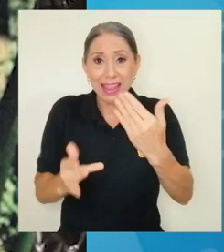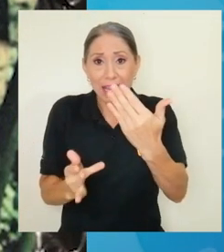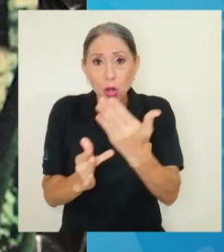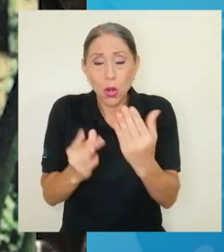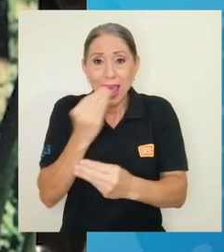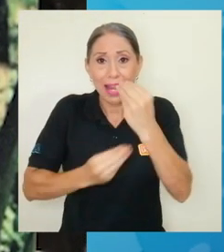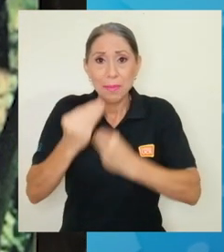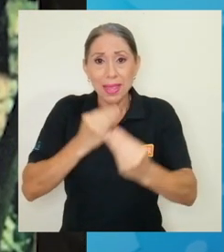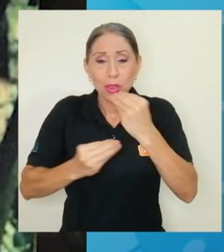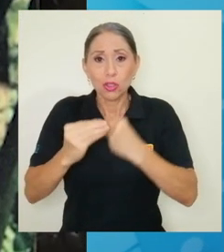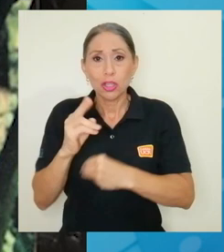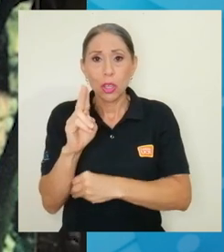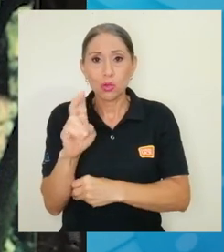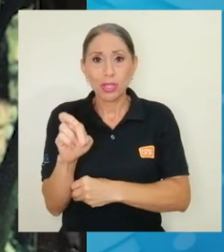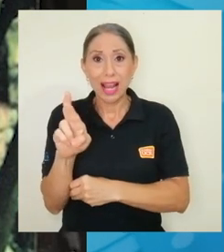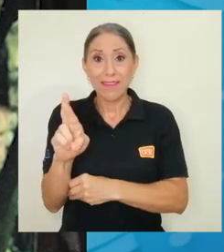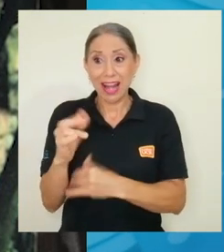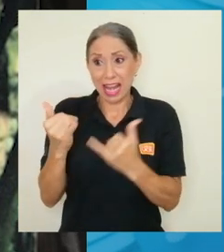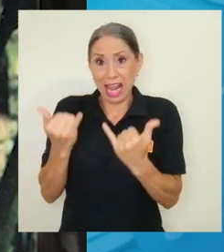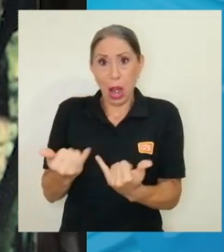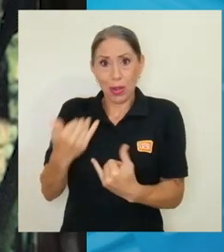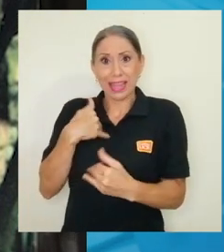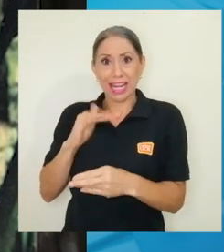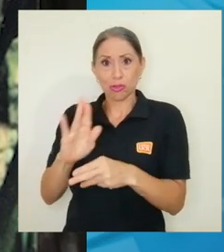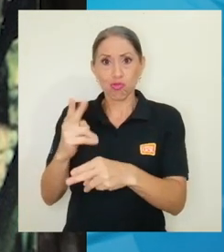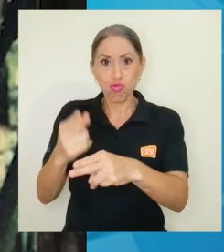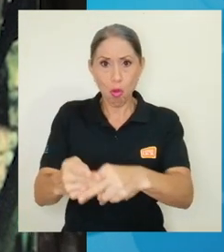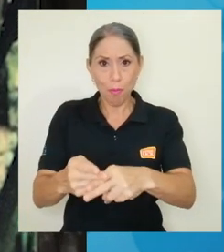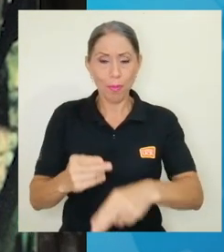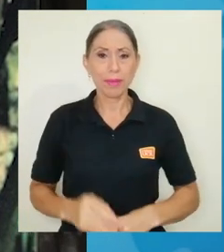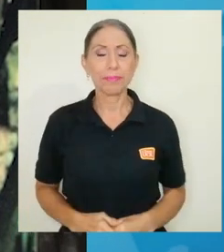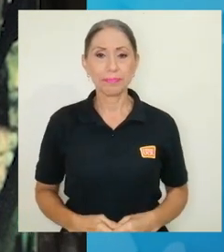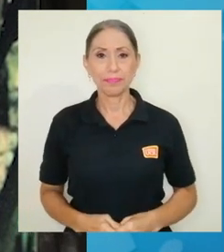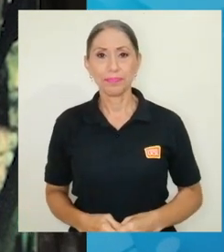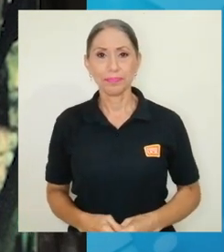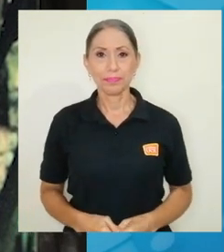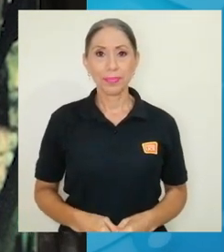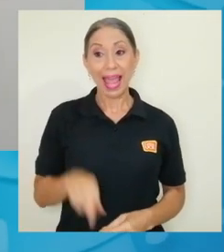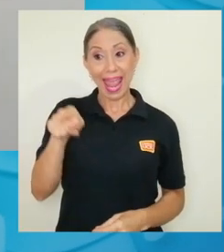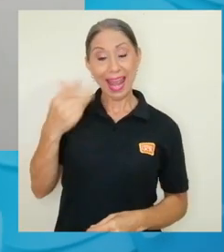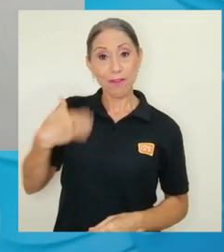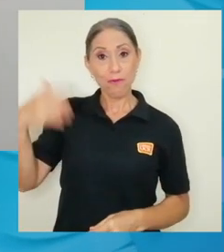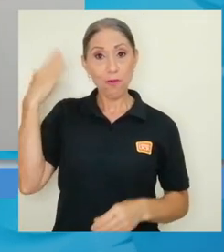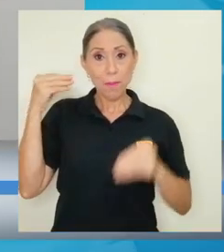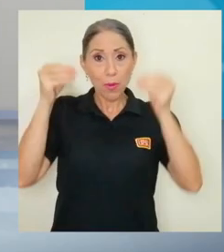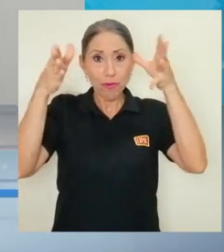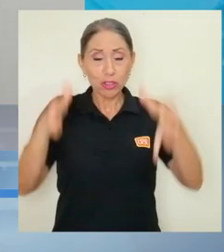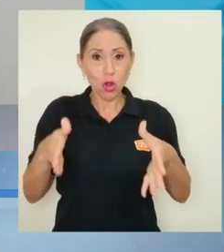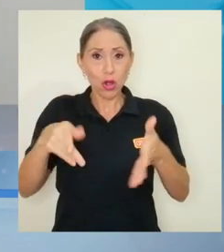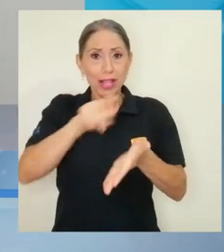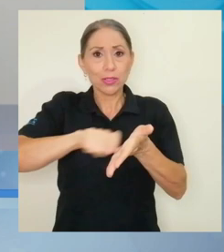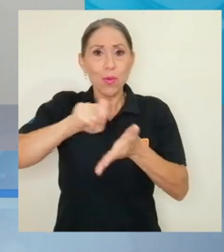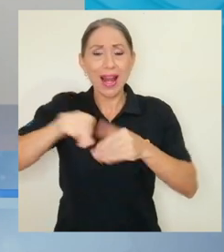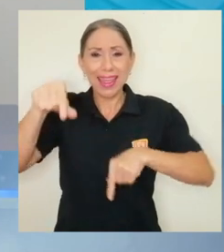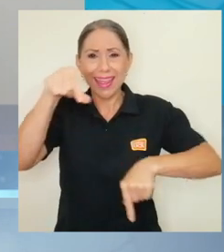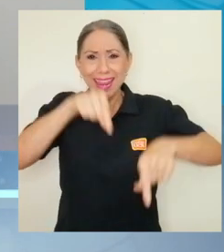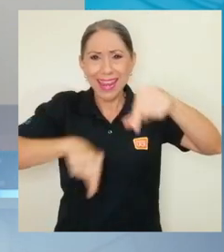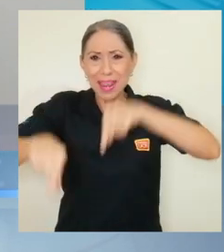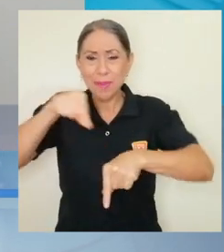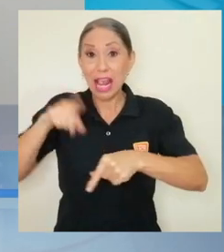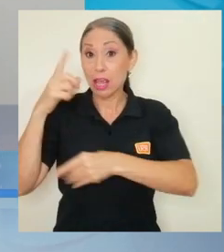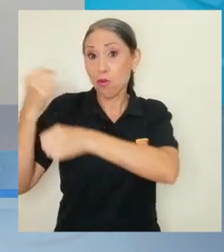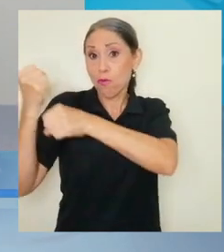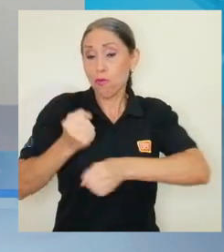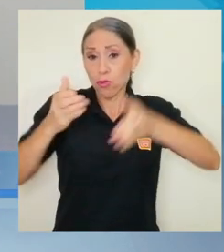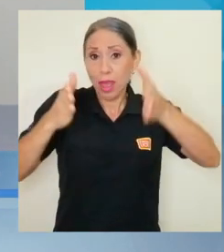de alimentos de la ucr cuyo nombre lleva hoy esta área él fue profesor de la escuela de química y